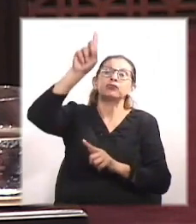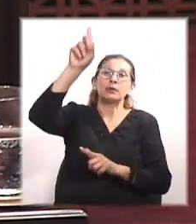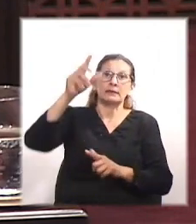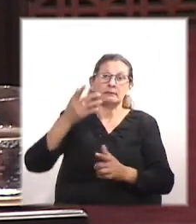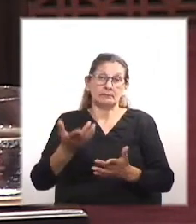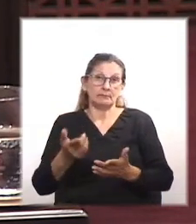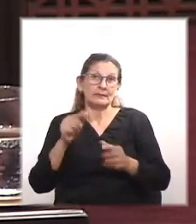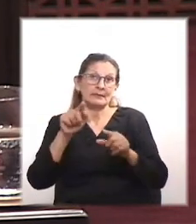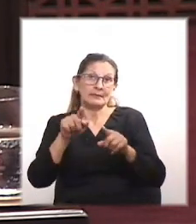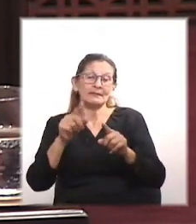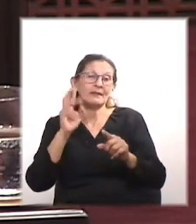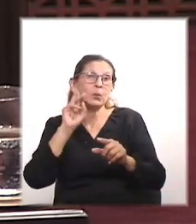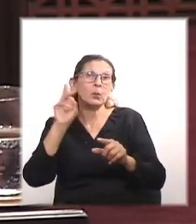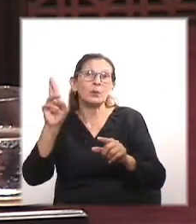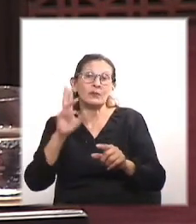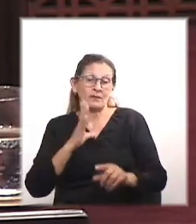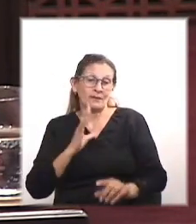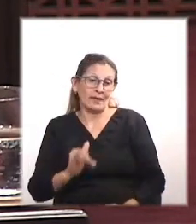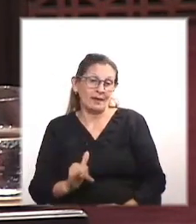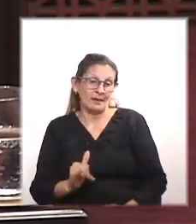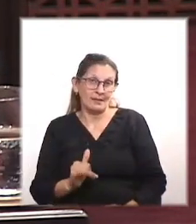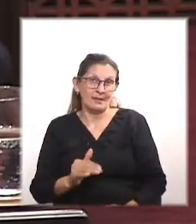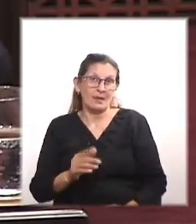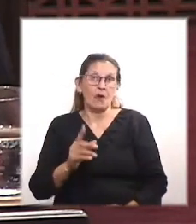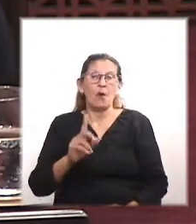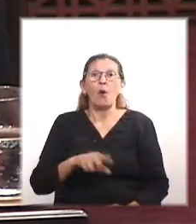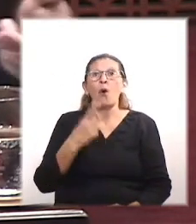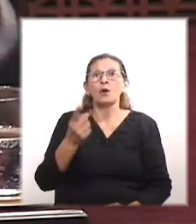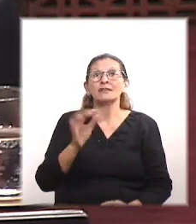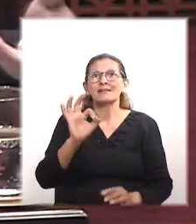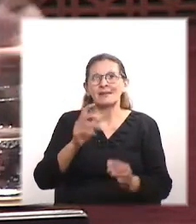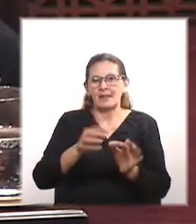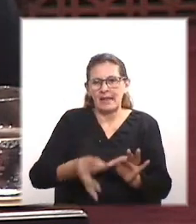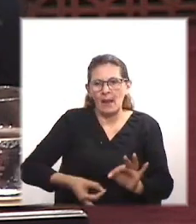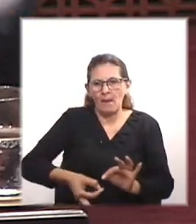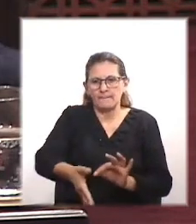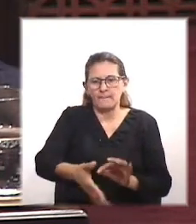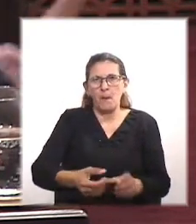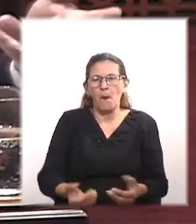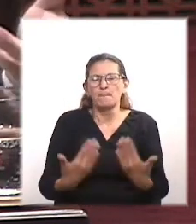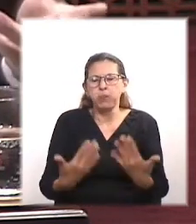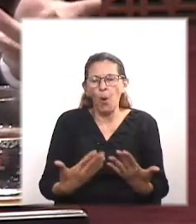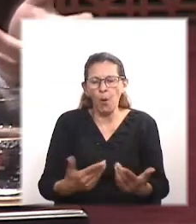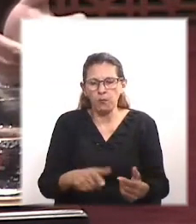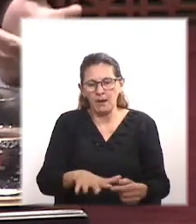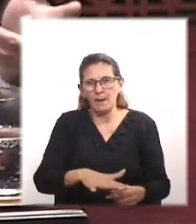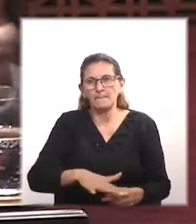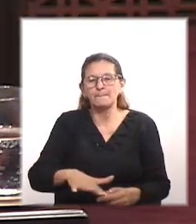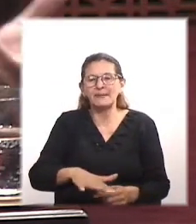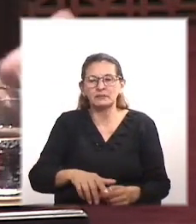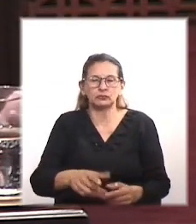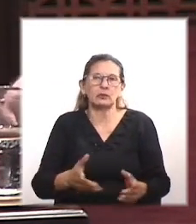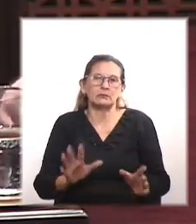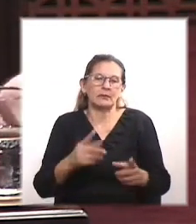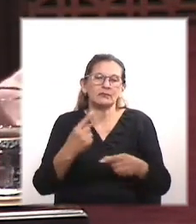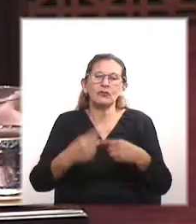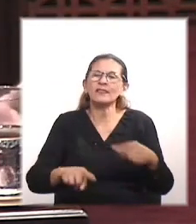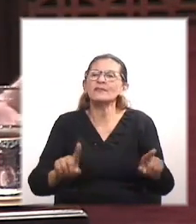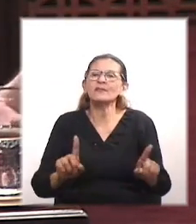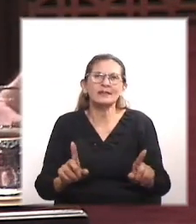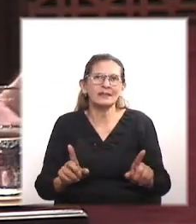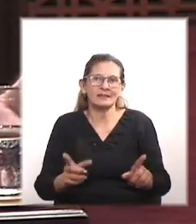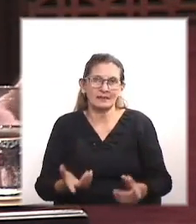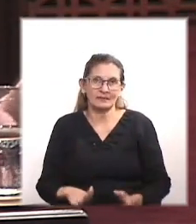caño que tenga, es el sonido que va a tener. Otra cosa es tirar, sí, una bomba estruendo al piso, una bomba brasilera. Son diferentes